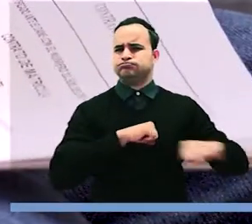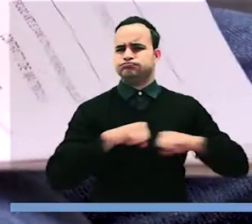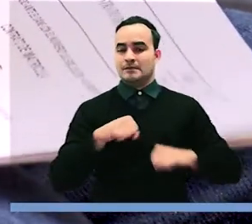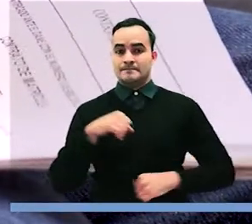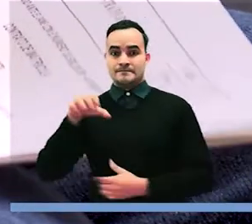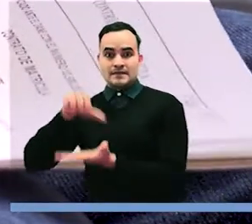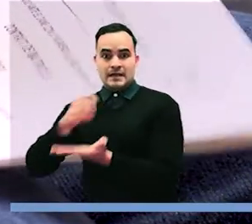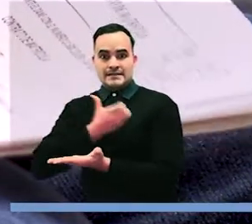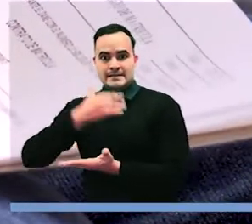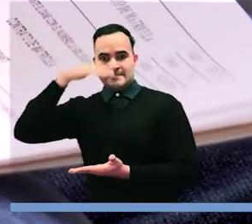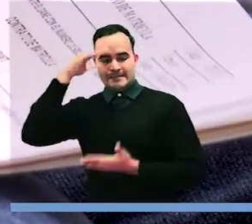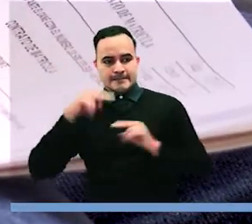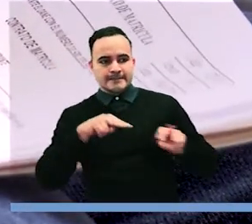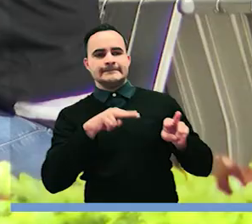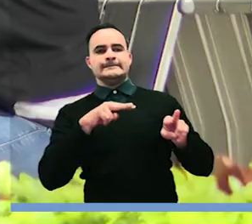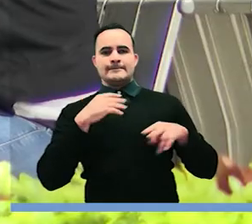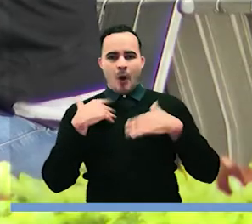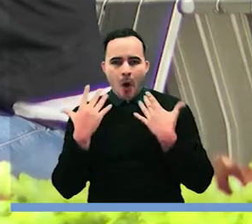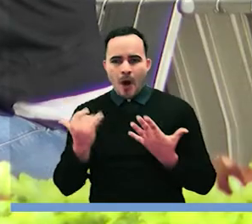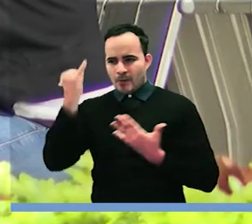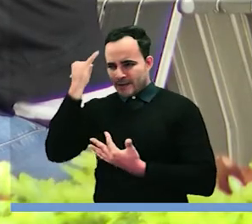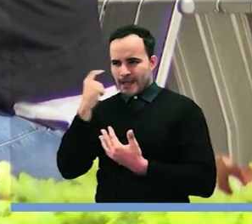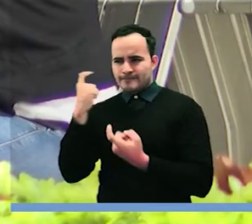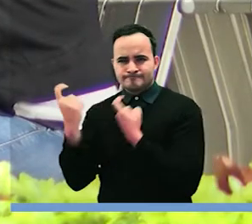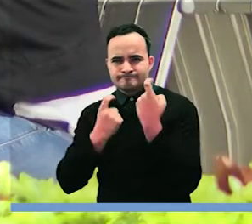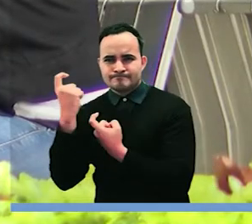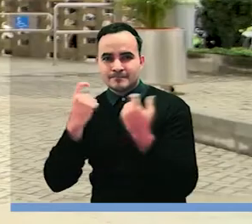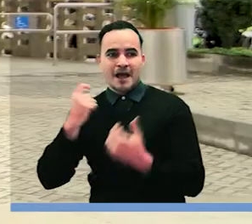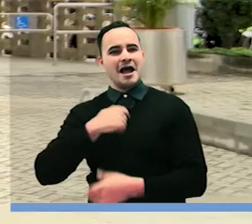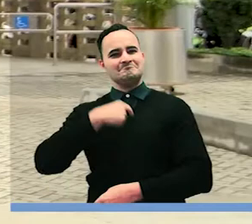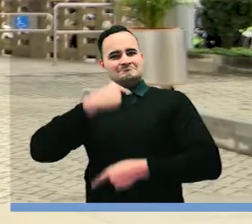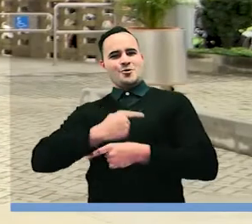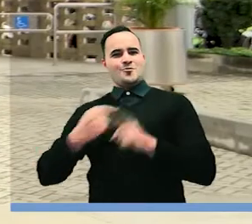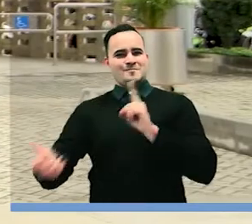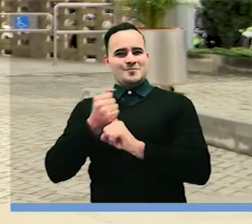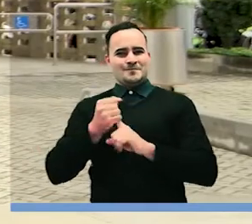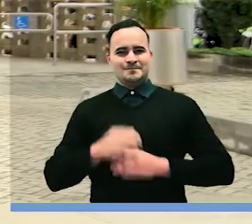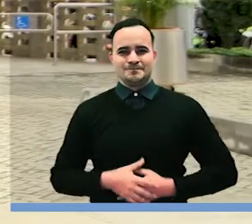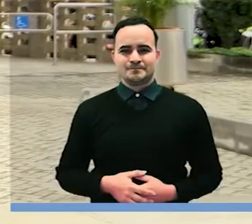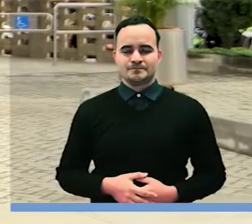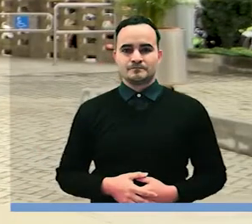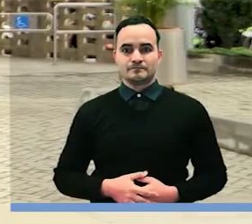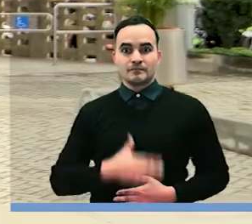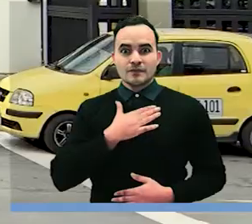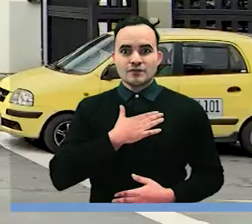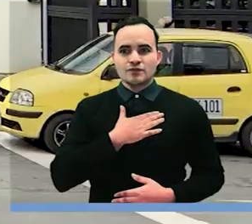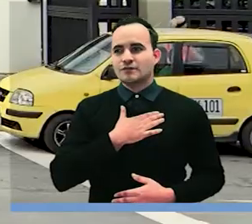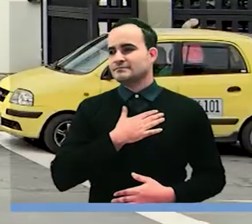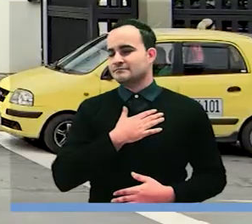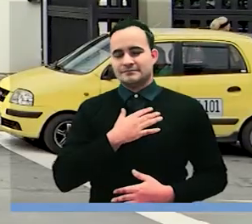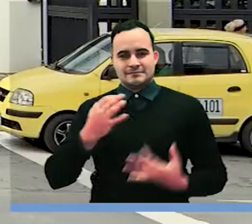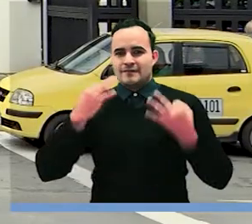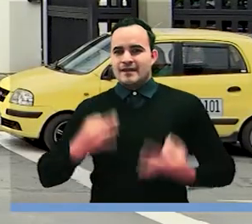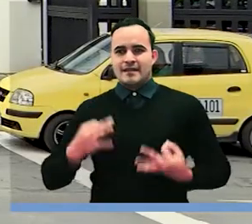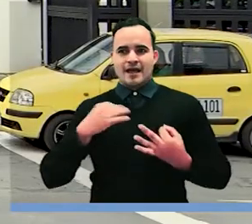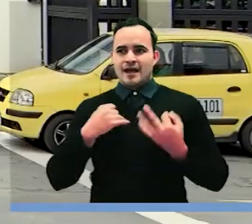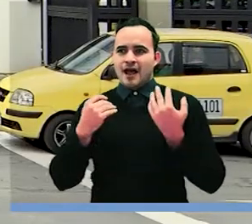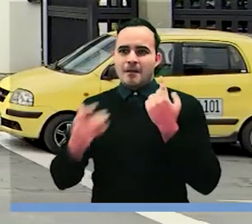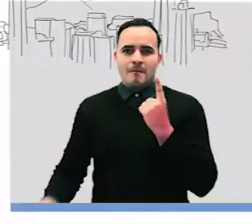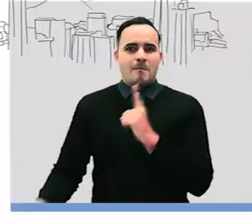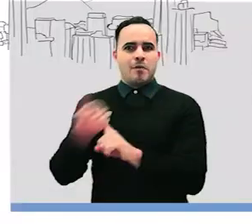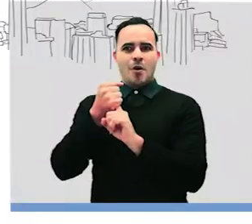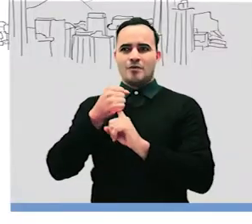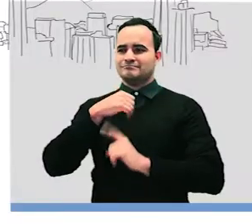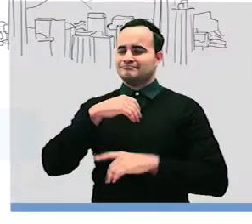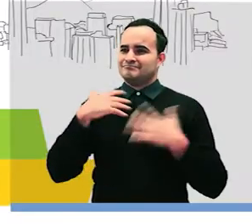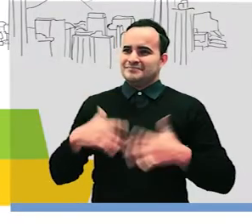diferentes escenarios y la Alcaldía de Medellín buscó todos los mecanismos para que fuera una realidad. Para mí fue un